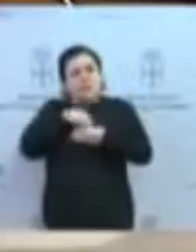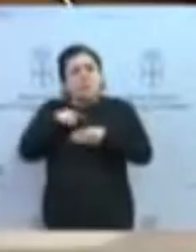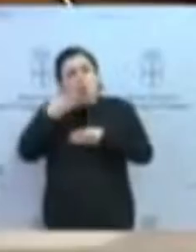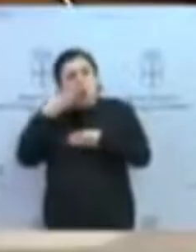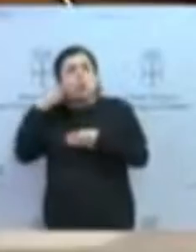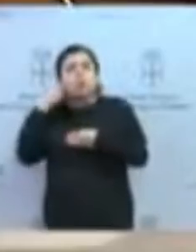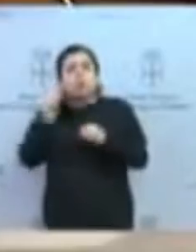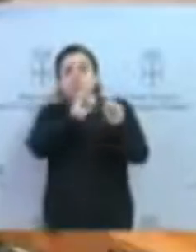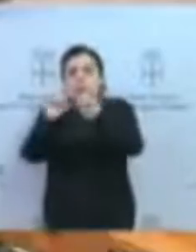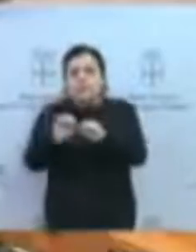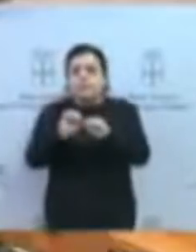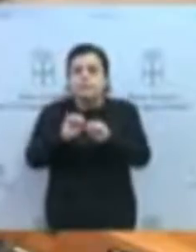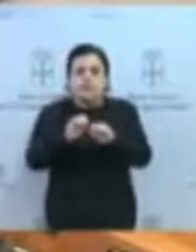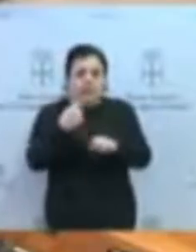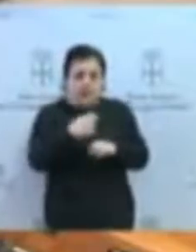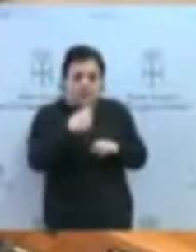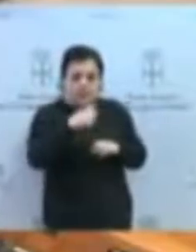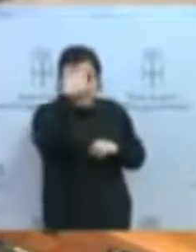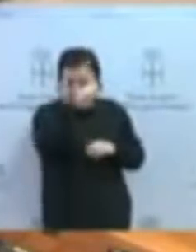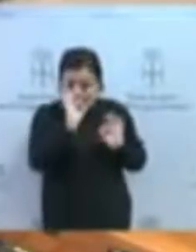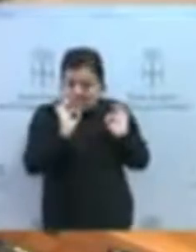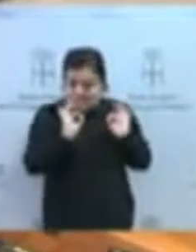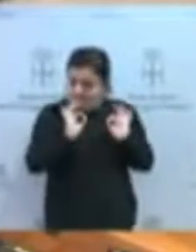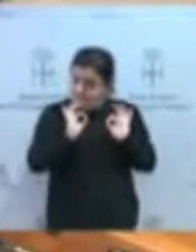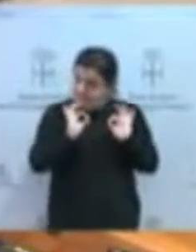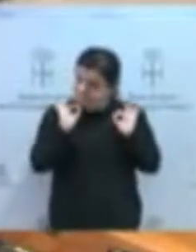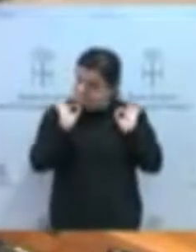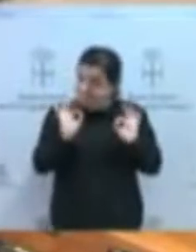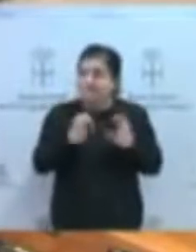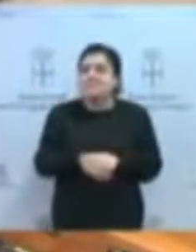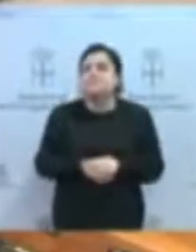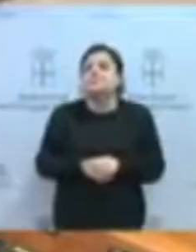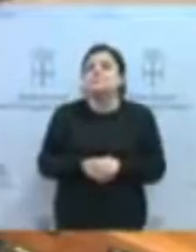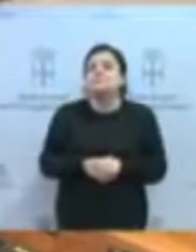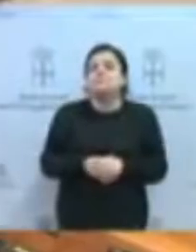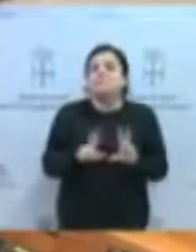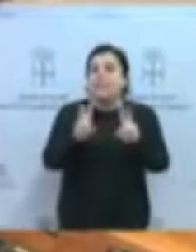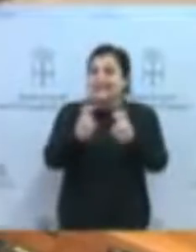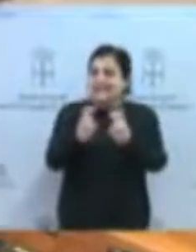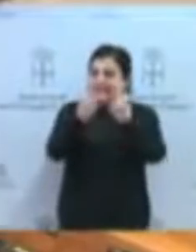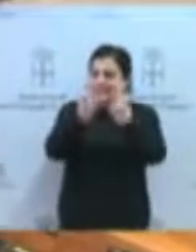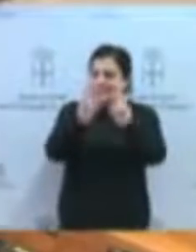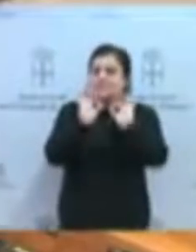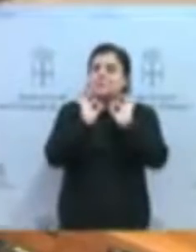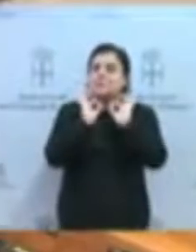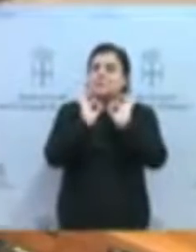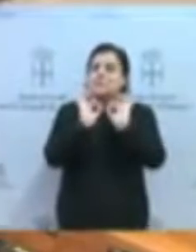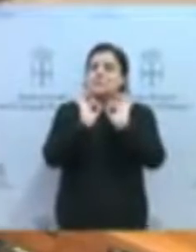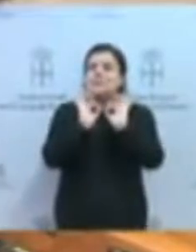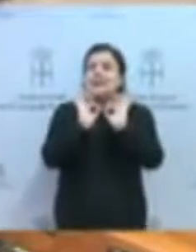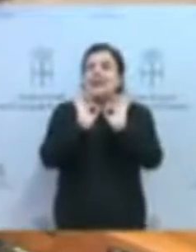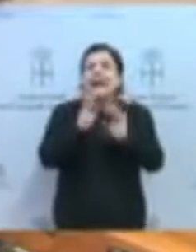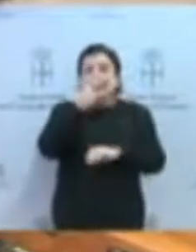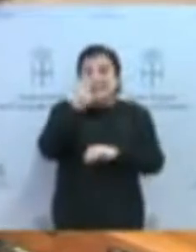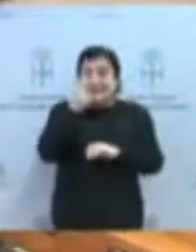La cuestión, la cuestión, muy interesante, porque yo recuerdo que